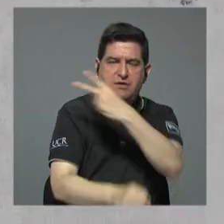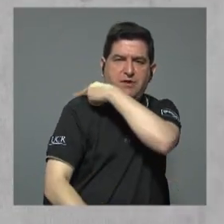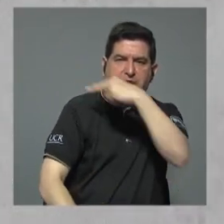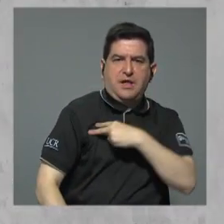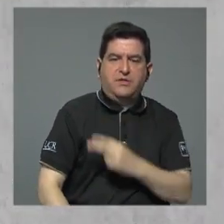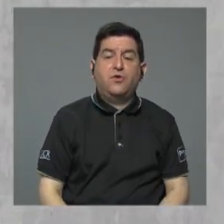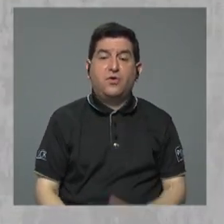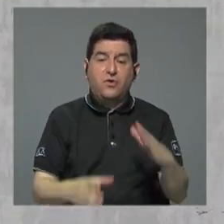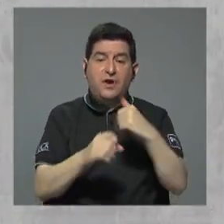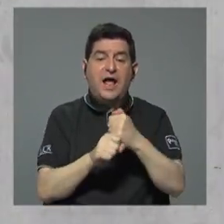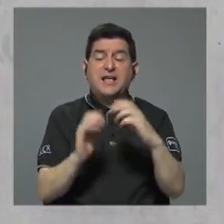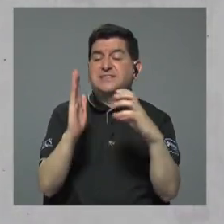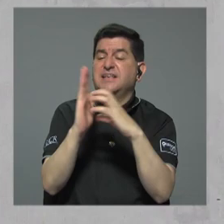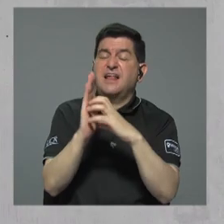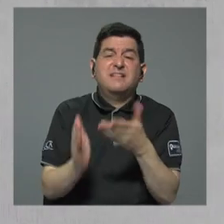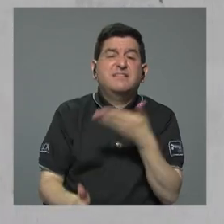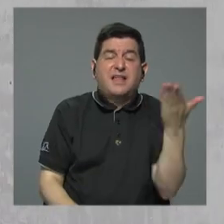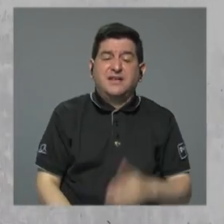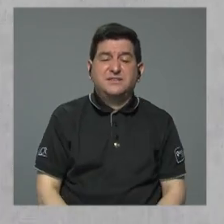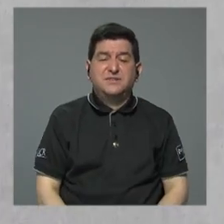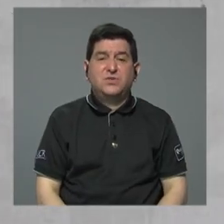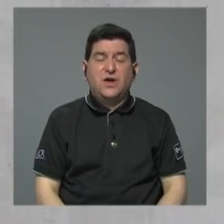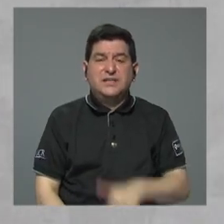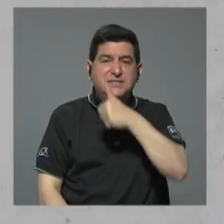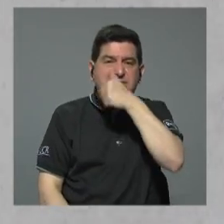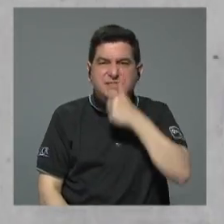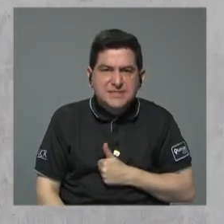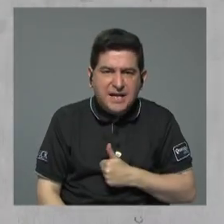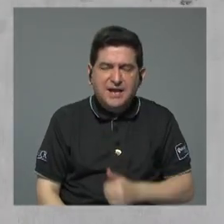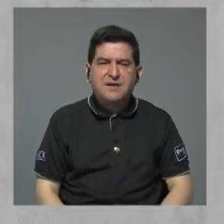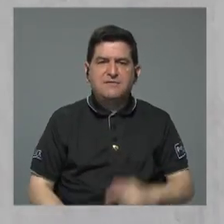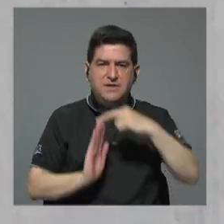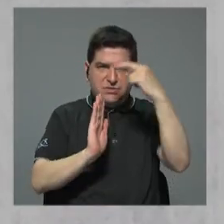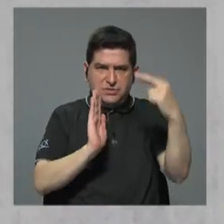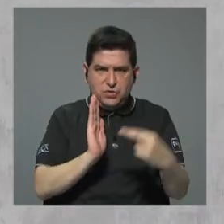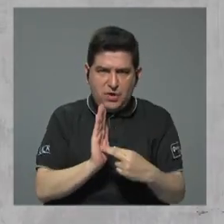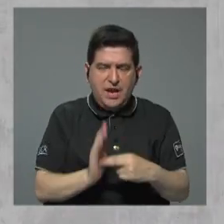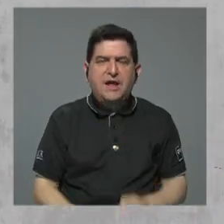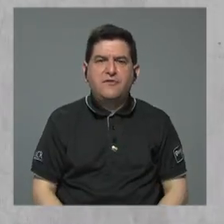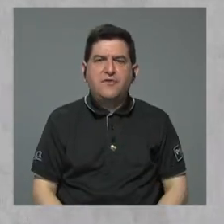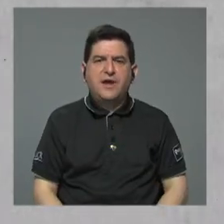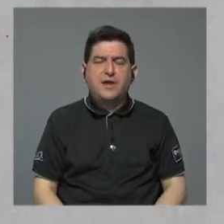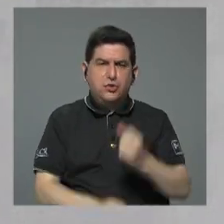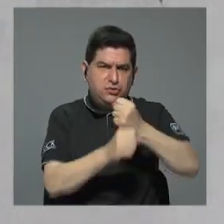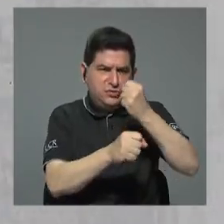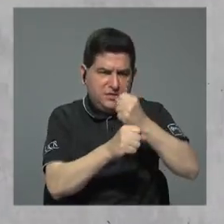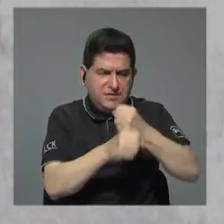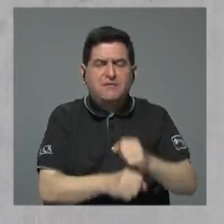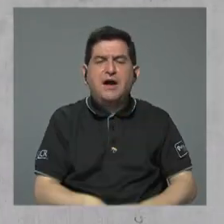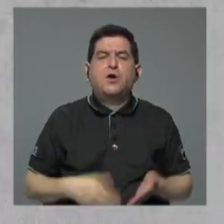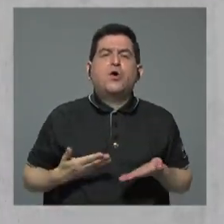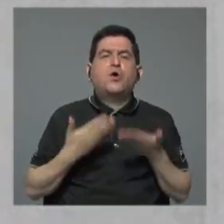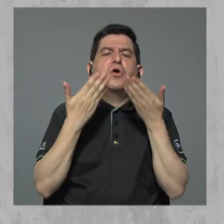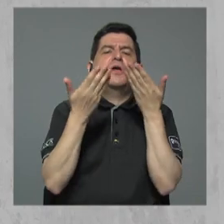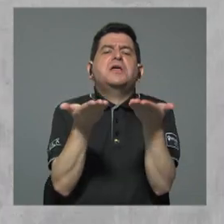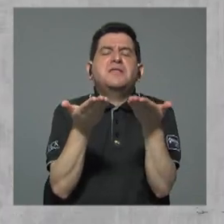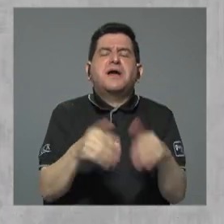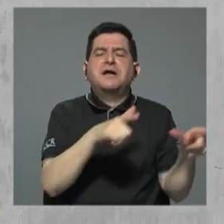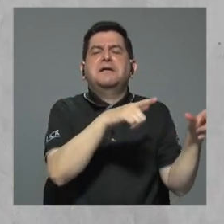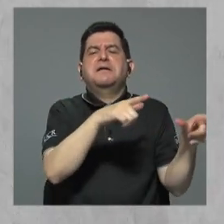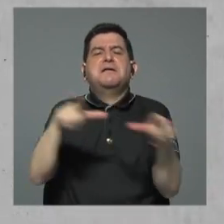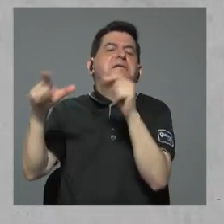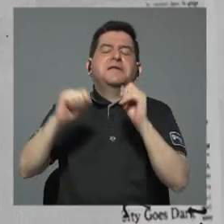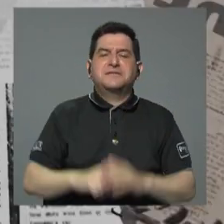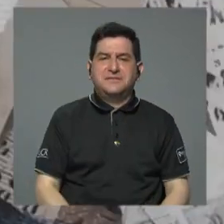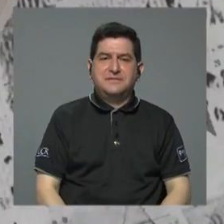Lo que está haciendo este texto es sacrificando la regulación de esta relación de empleo y entregándosela en bandeja de plata